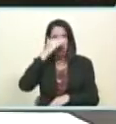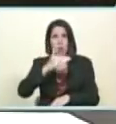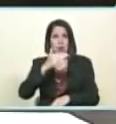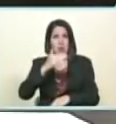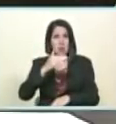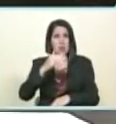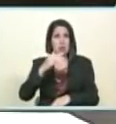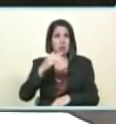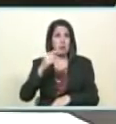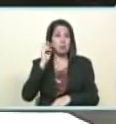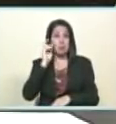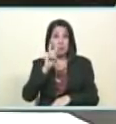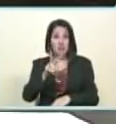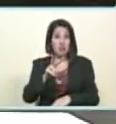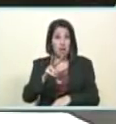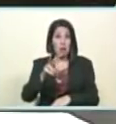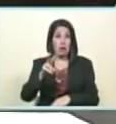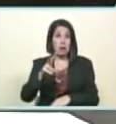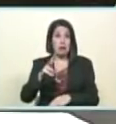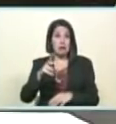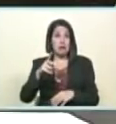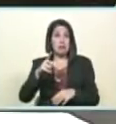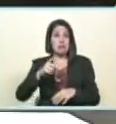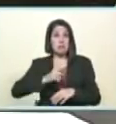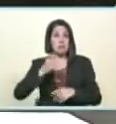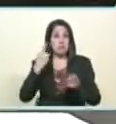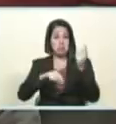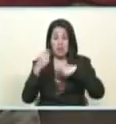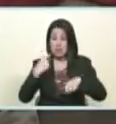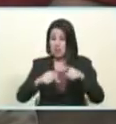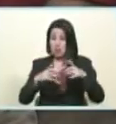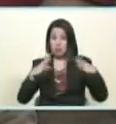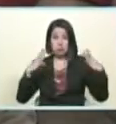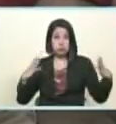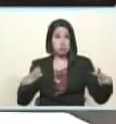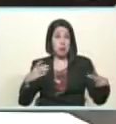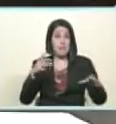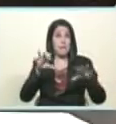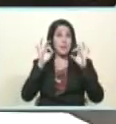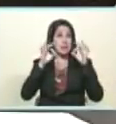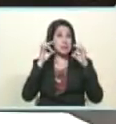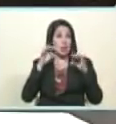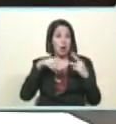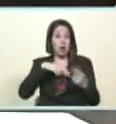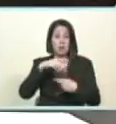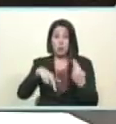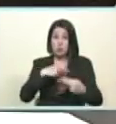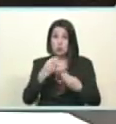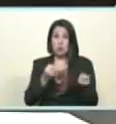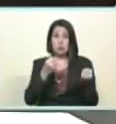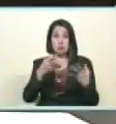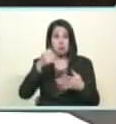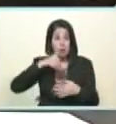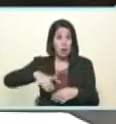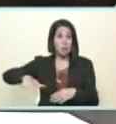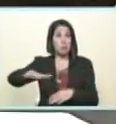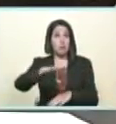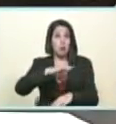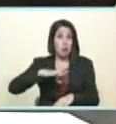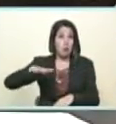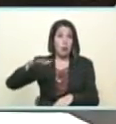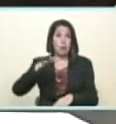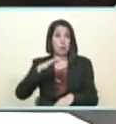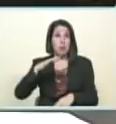bolivariana donde usted vean bachaqueando y vendiendo estos perniles especiales que la revolución ha preparado para el pueblo para sus